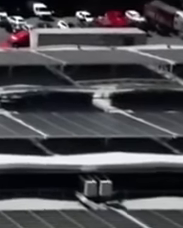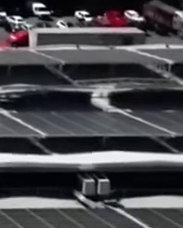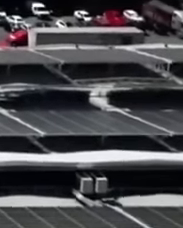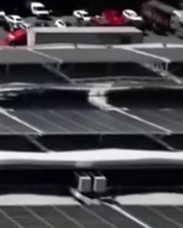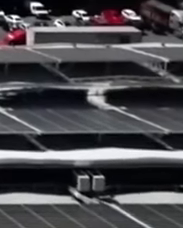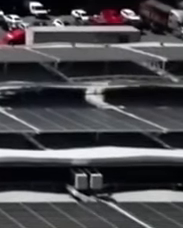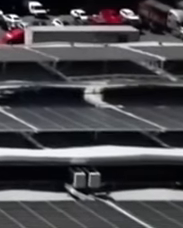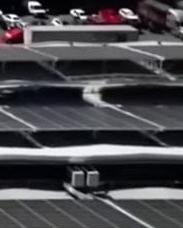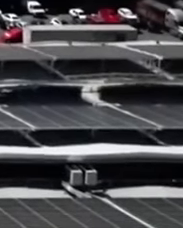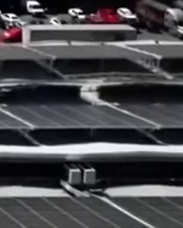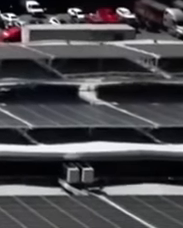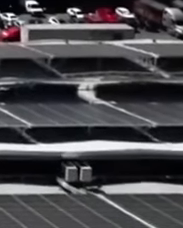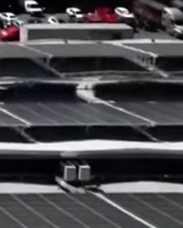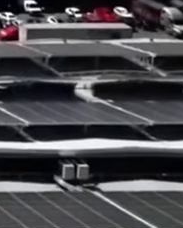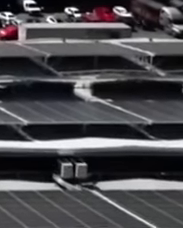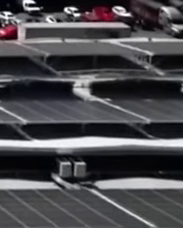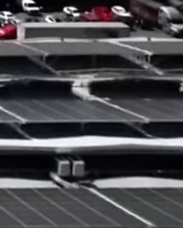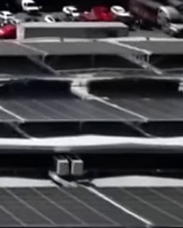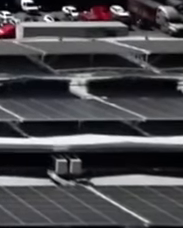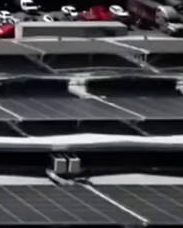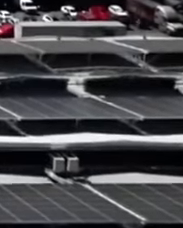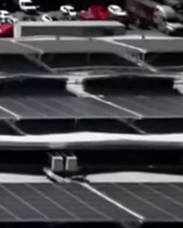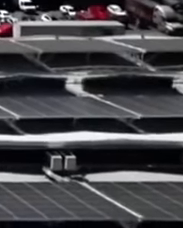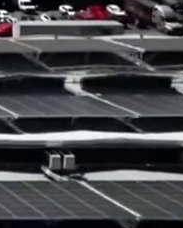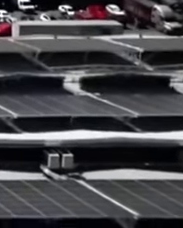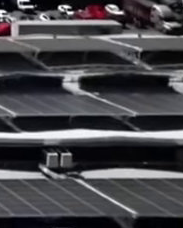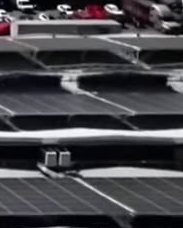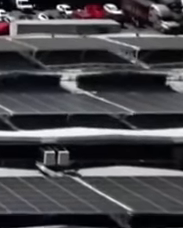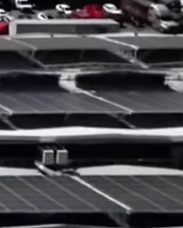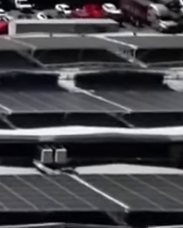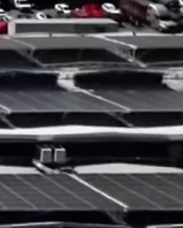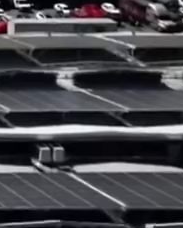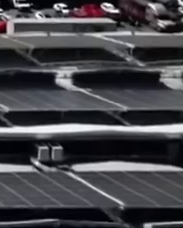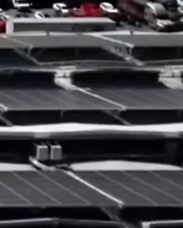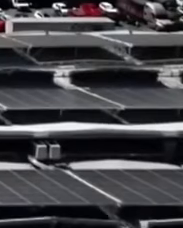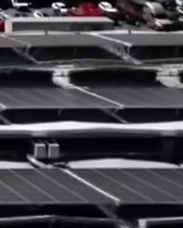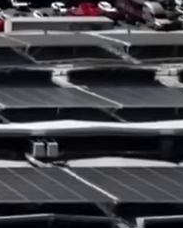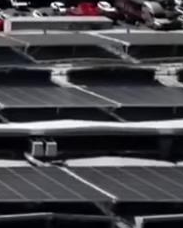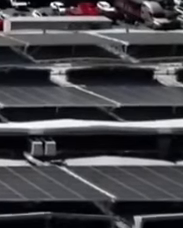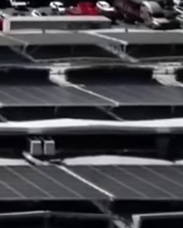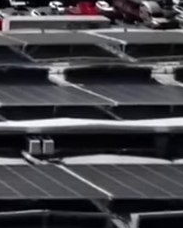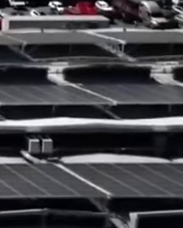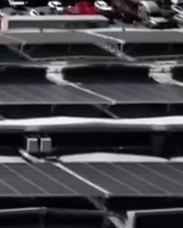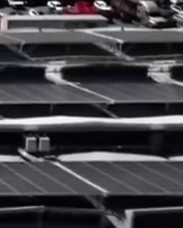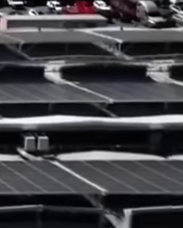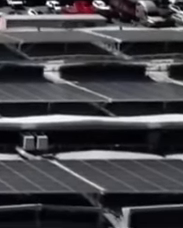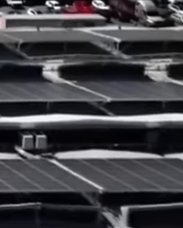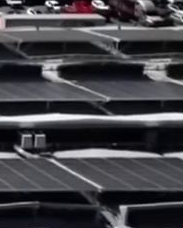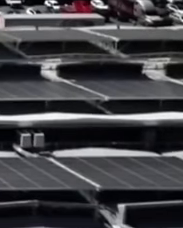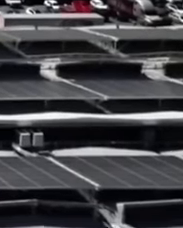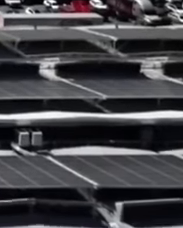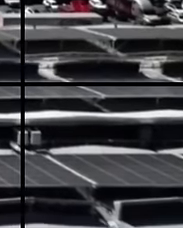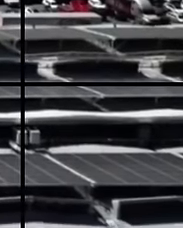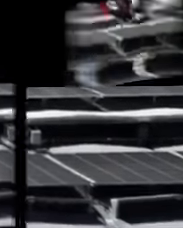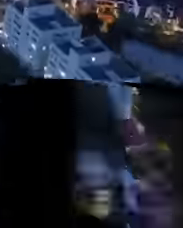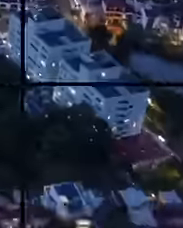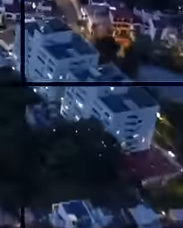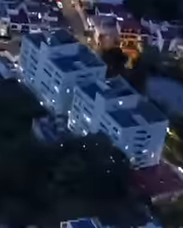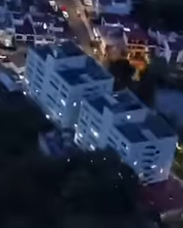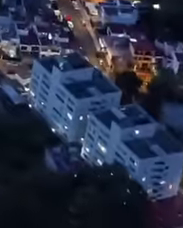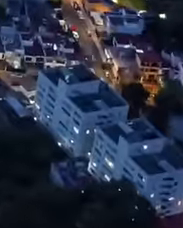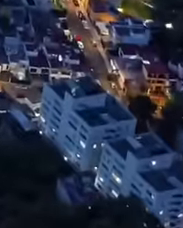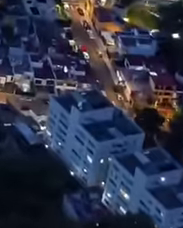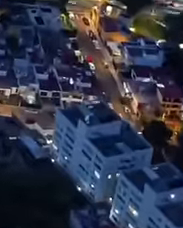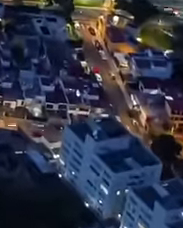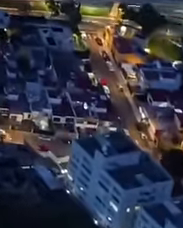La planta cuenta con una capacidad instalada de 18 megavatios, que